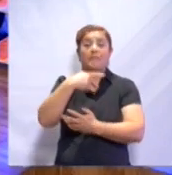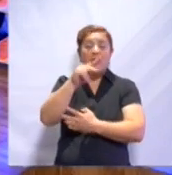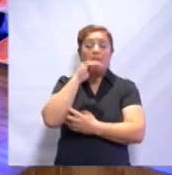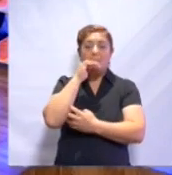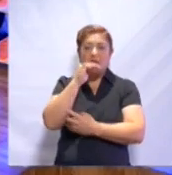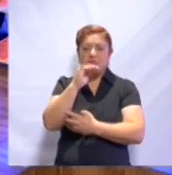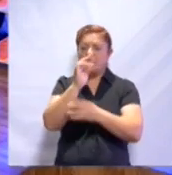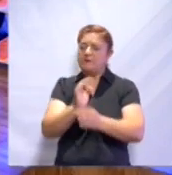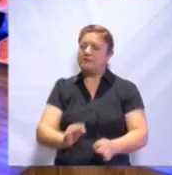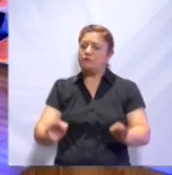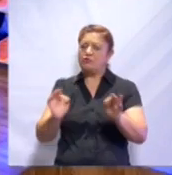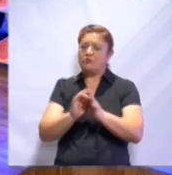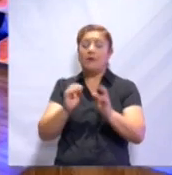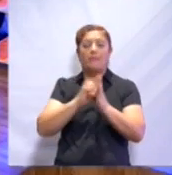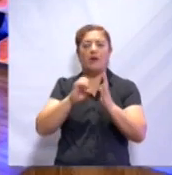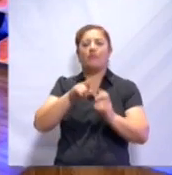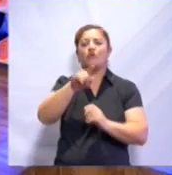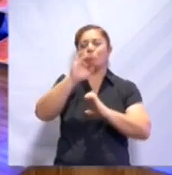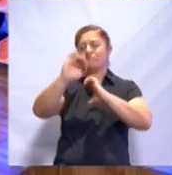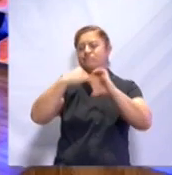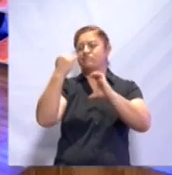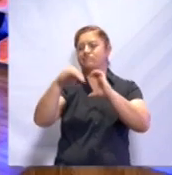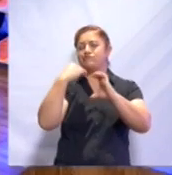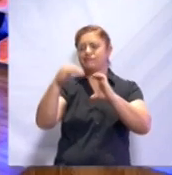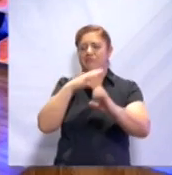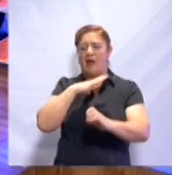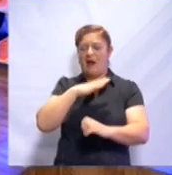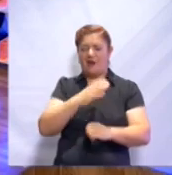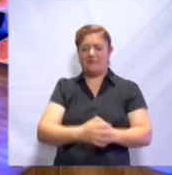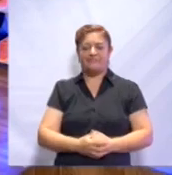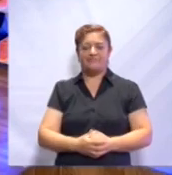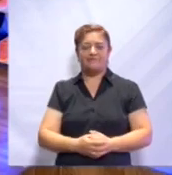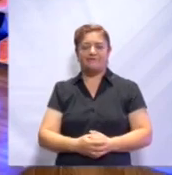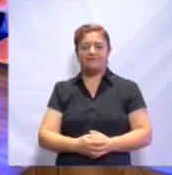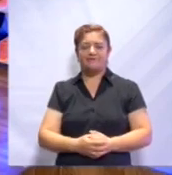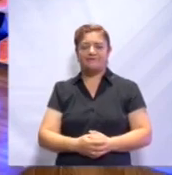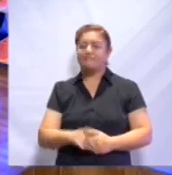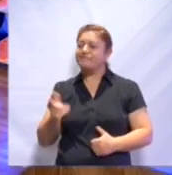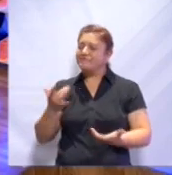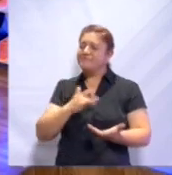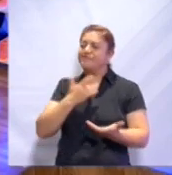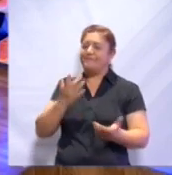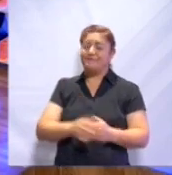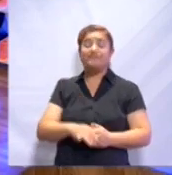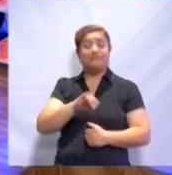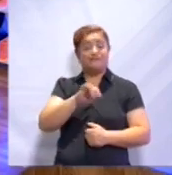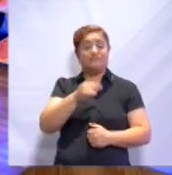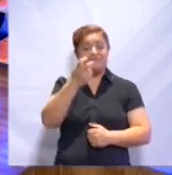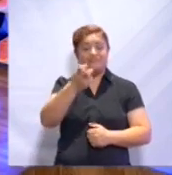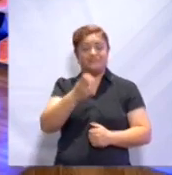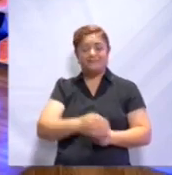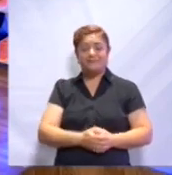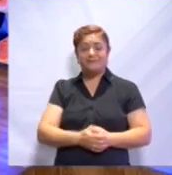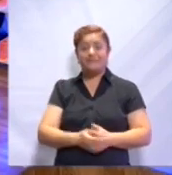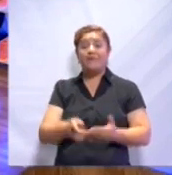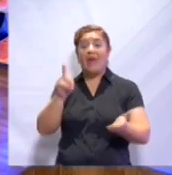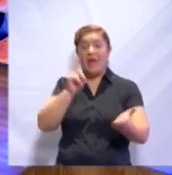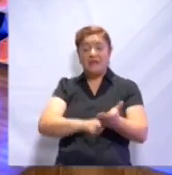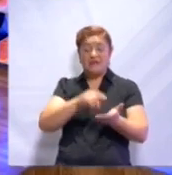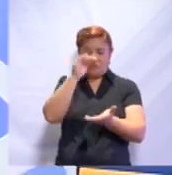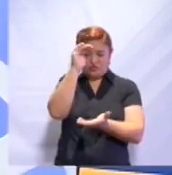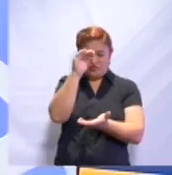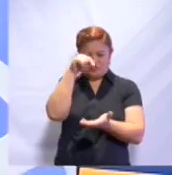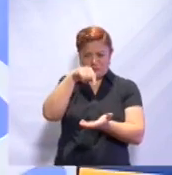como los que ustedes nos han hecho llegar a través de las redes sociales. ¿Cómo ven? Efectivamente, Nico. Pues lo que hay dentro de esta